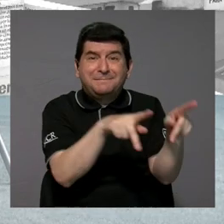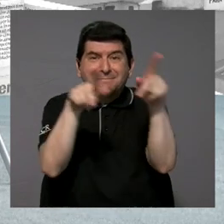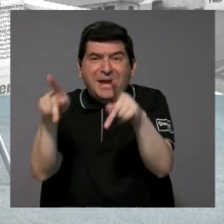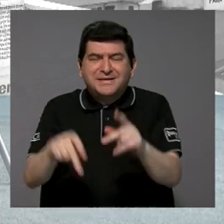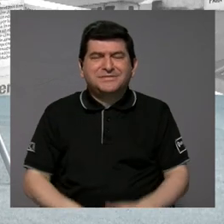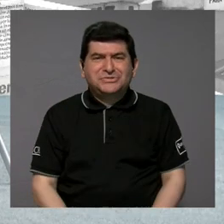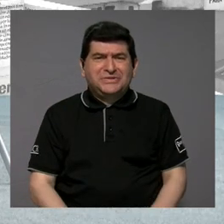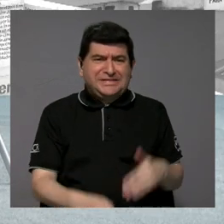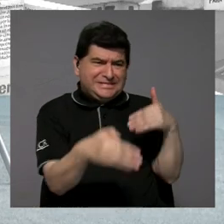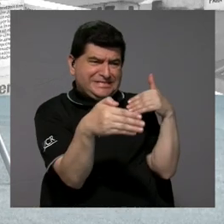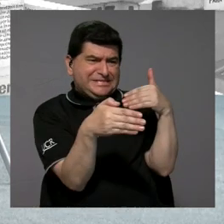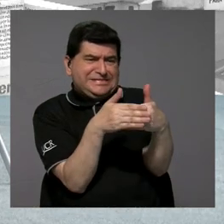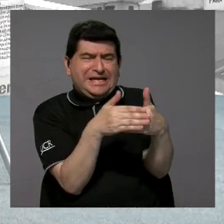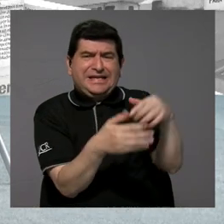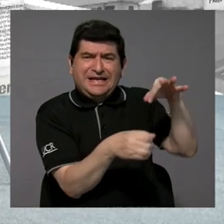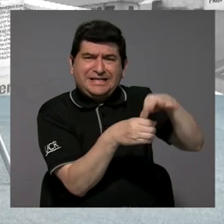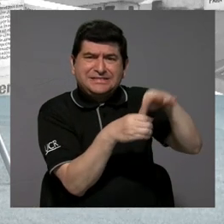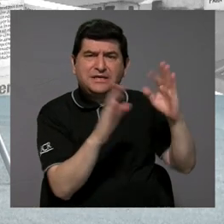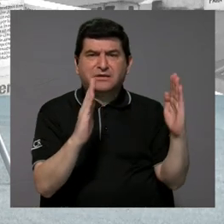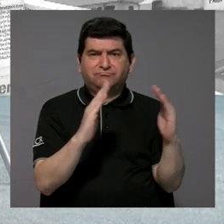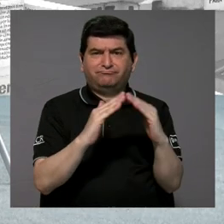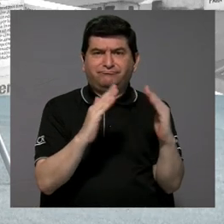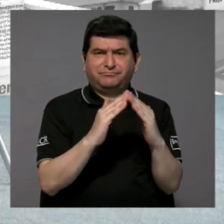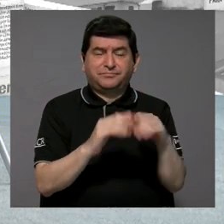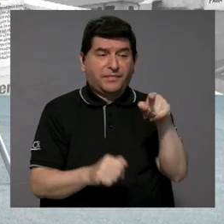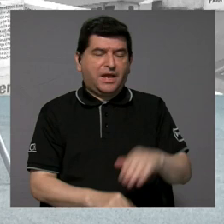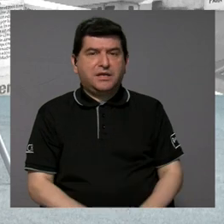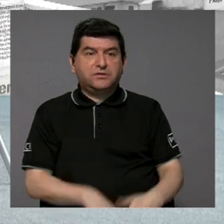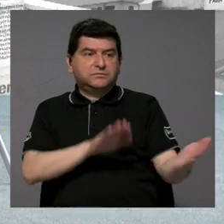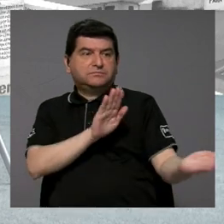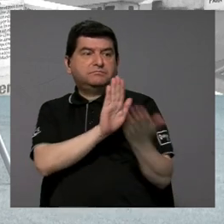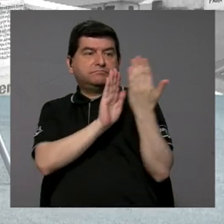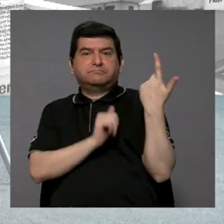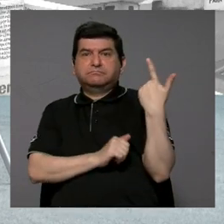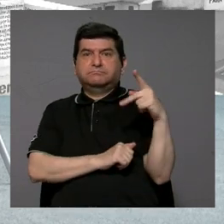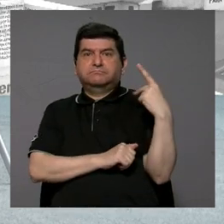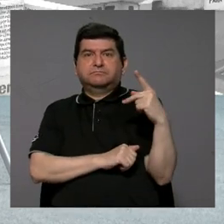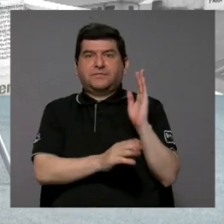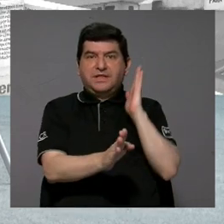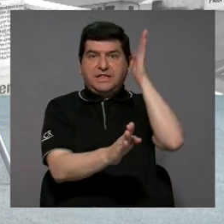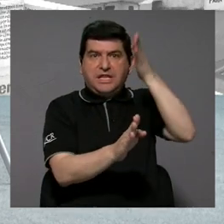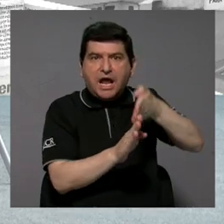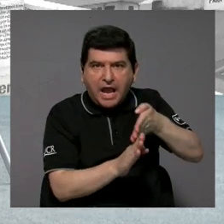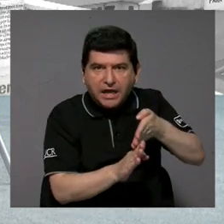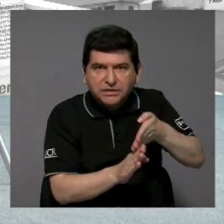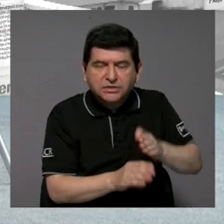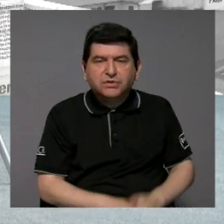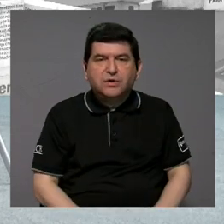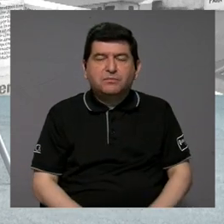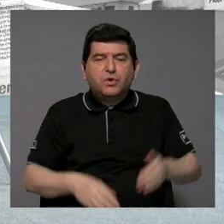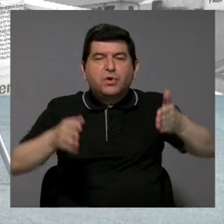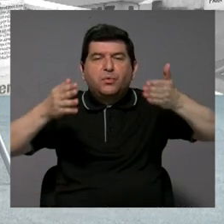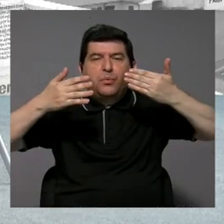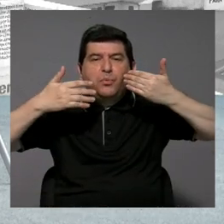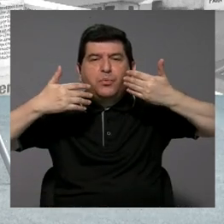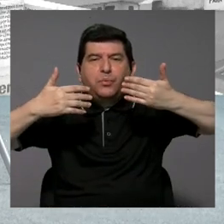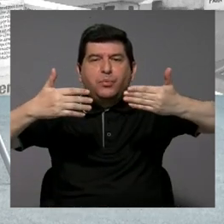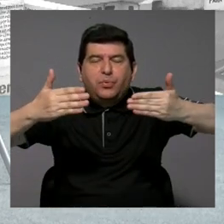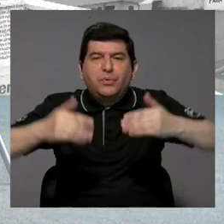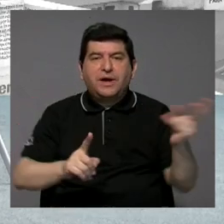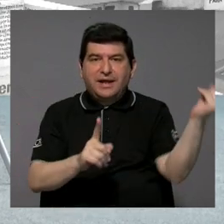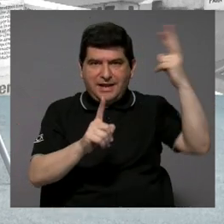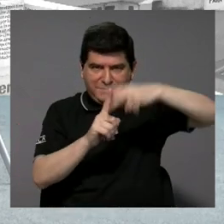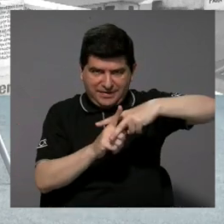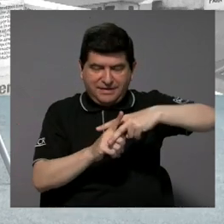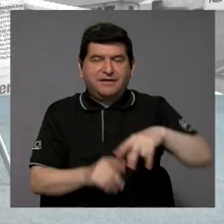que viven cerca de plantaciones, que se están exponiendo no solamente directamente por las derivas a la hora de hacer las